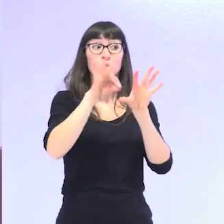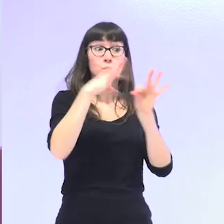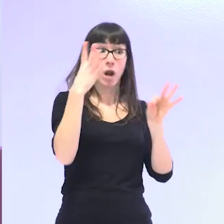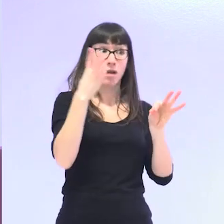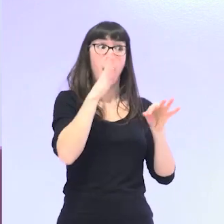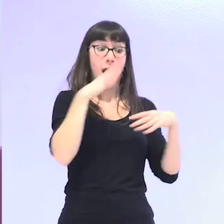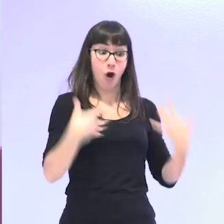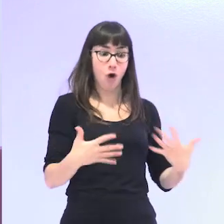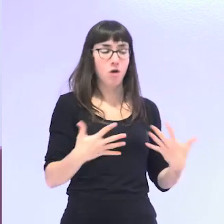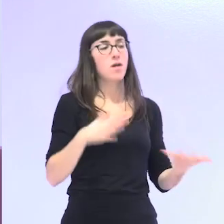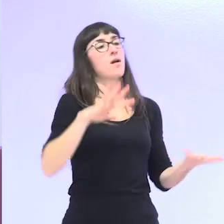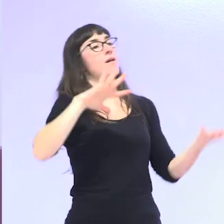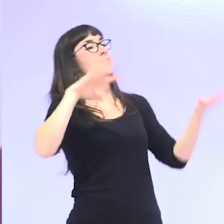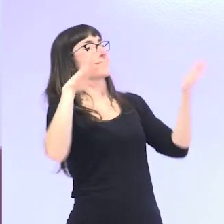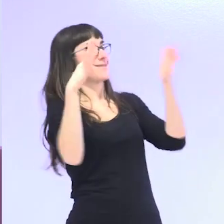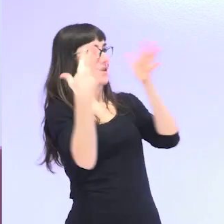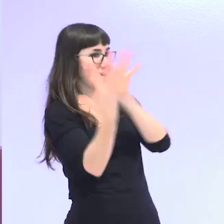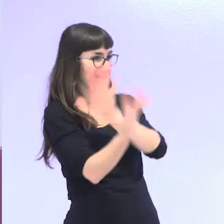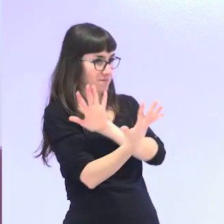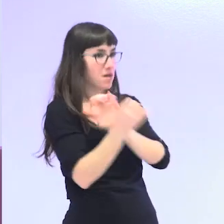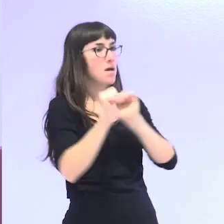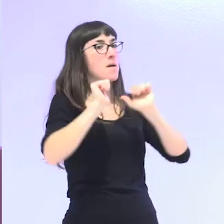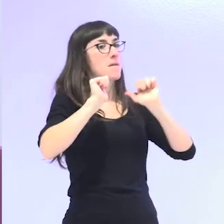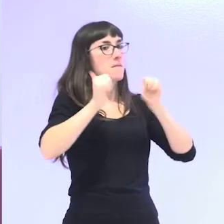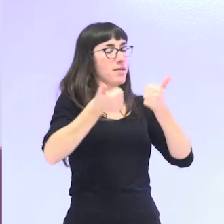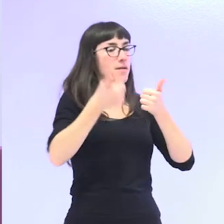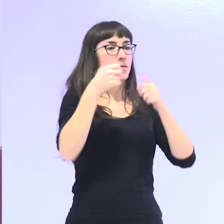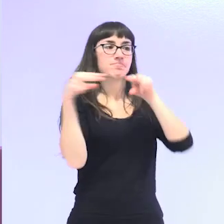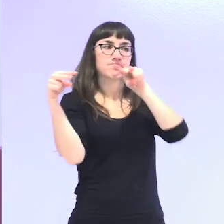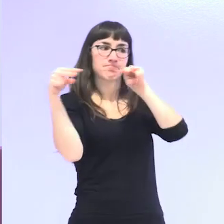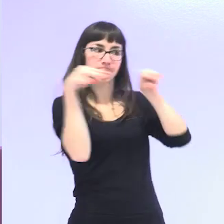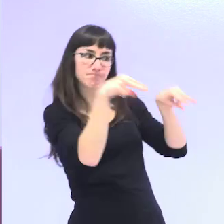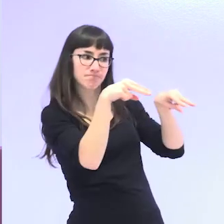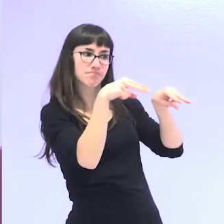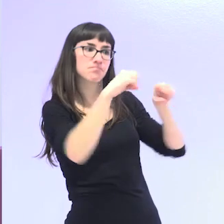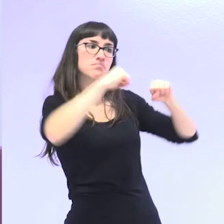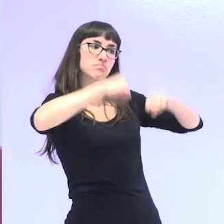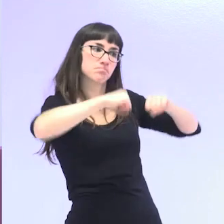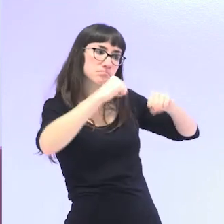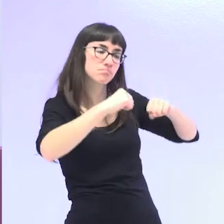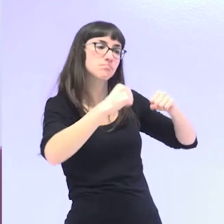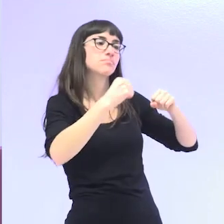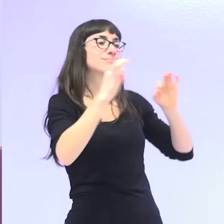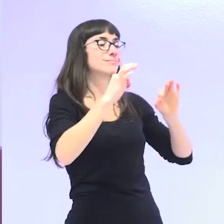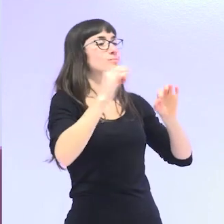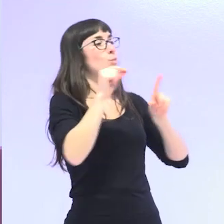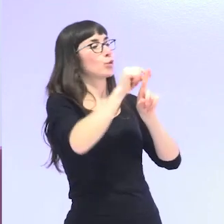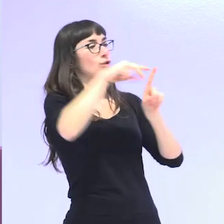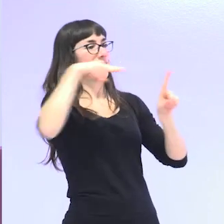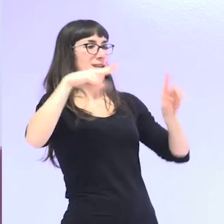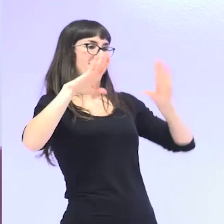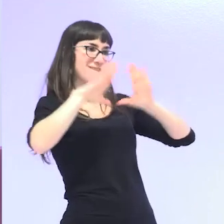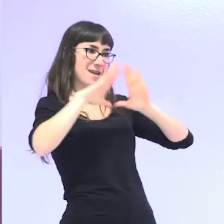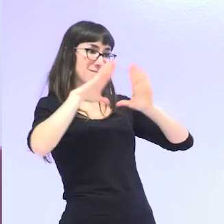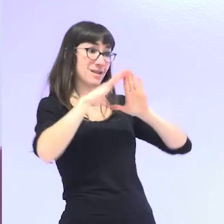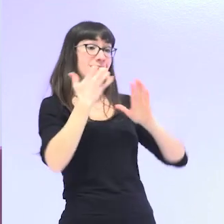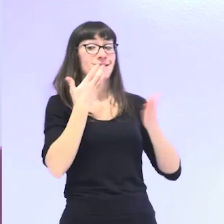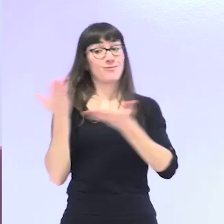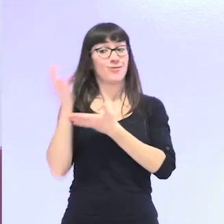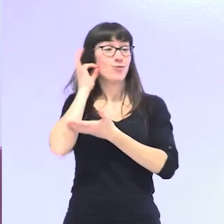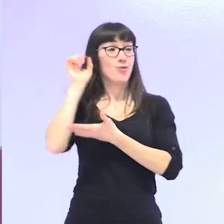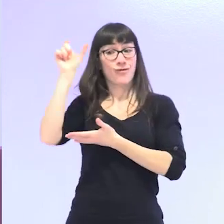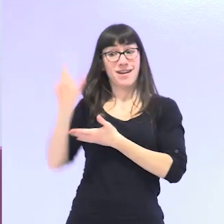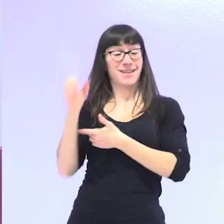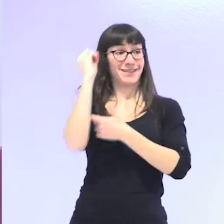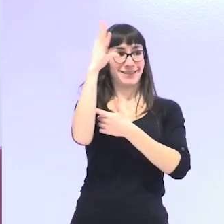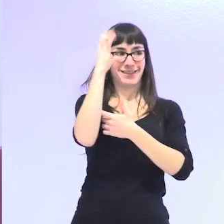ha empezado a cambiar. Se ha comenzado a abordar el envejecimiento desde una perspectiva feminista y personas como nuestra ponente son